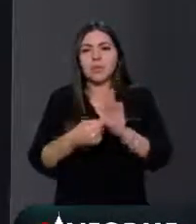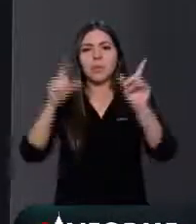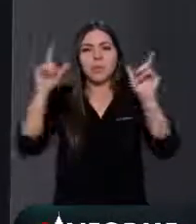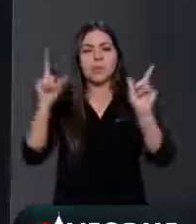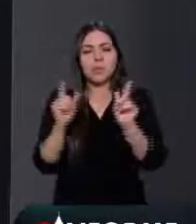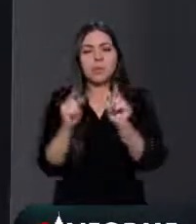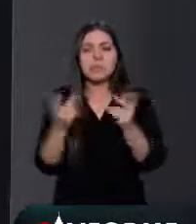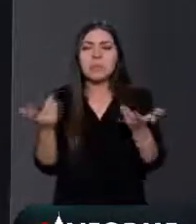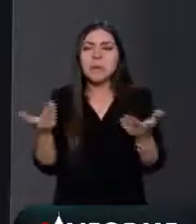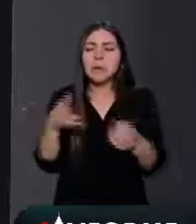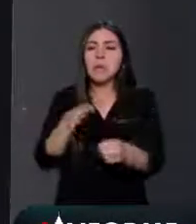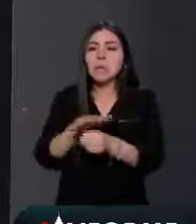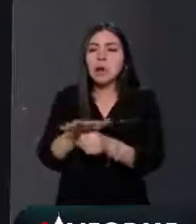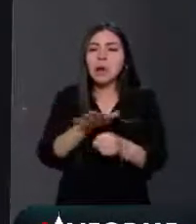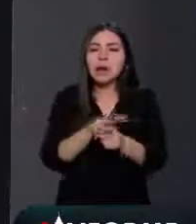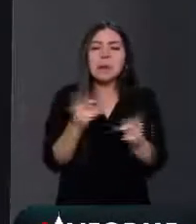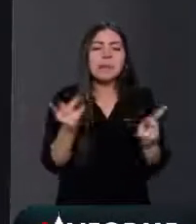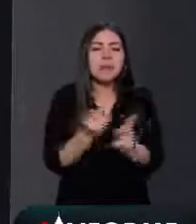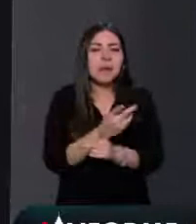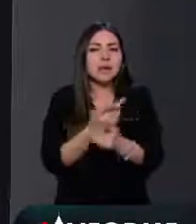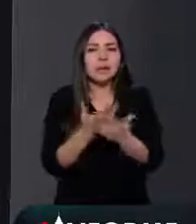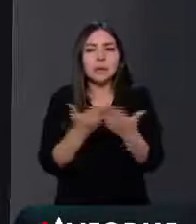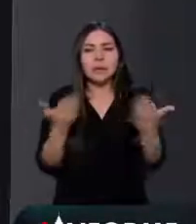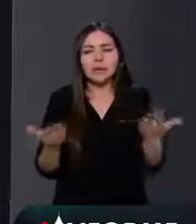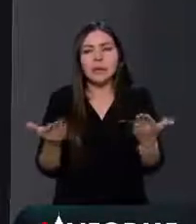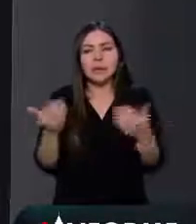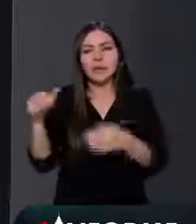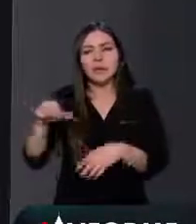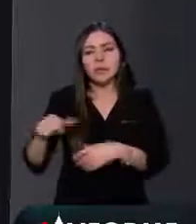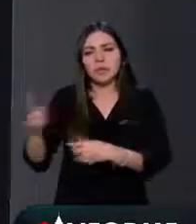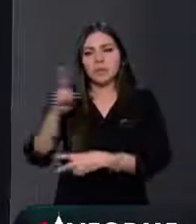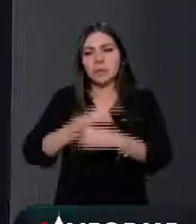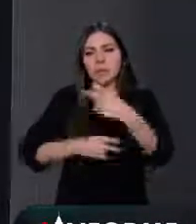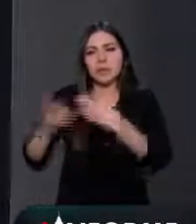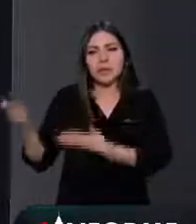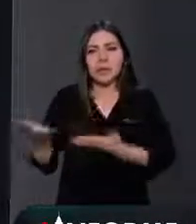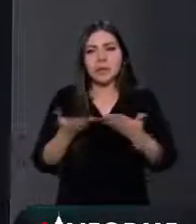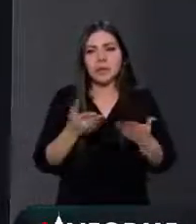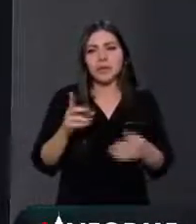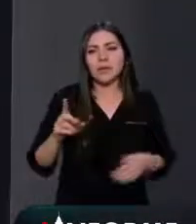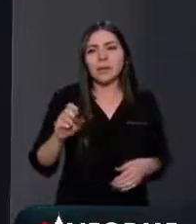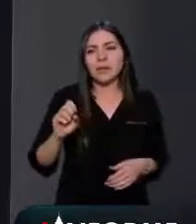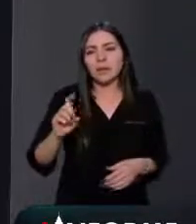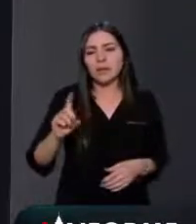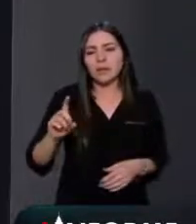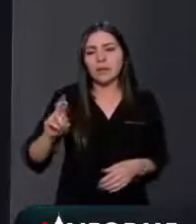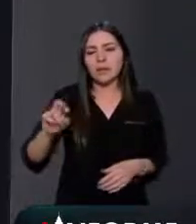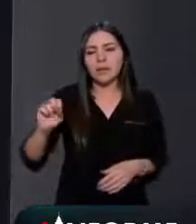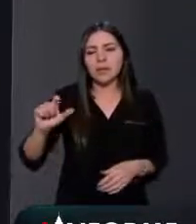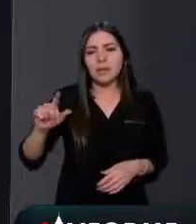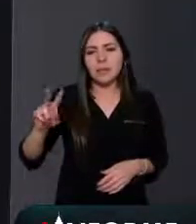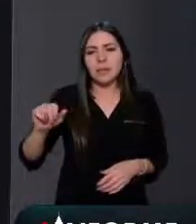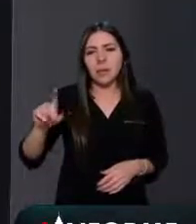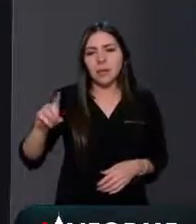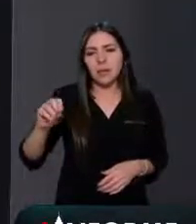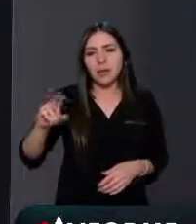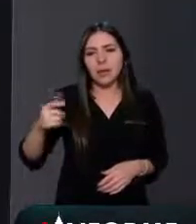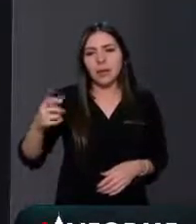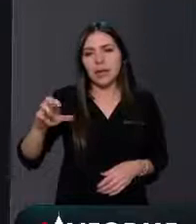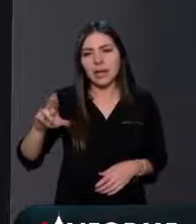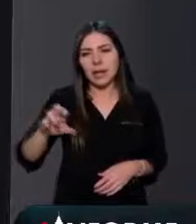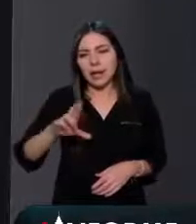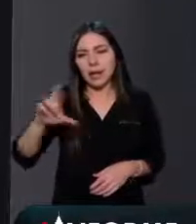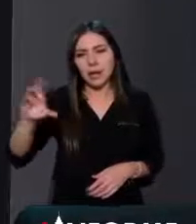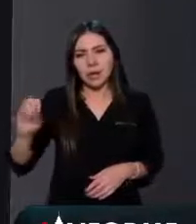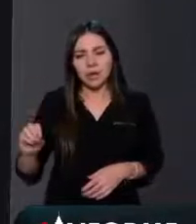¿Cuáles? ¿Cómo está la cosa aquí? Está con nosotros aquí en el estudio el doctor Salvador Guerrero Chiprés, presidente del Consejo Ciudadano para Seguridad